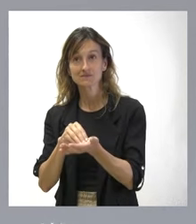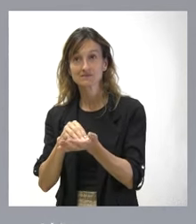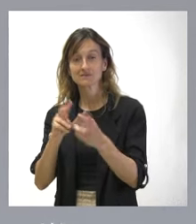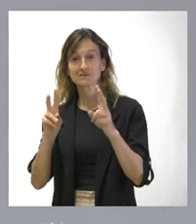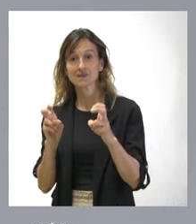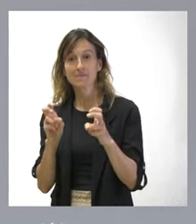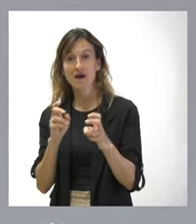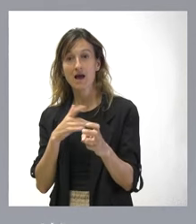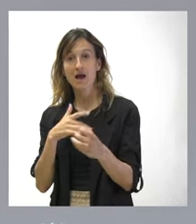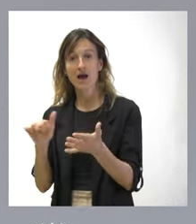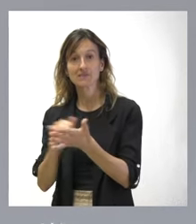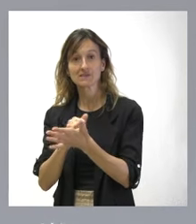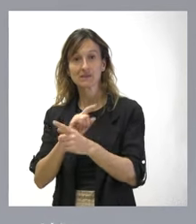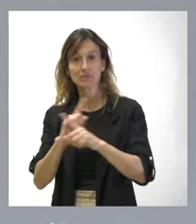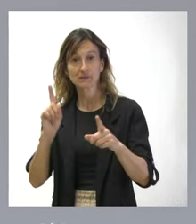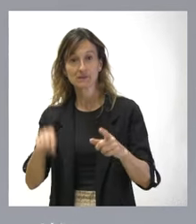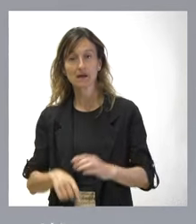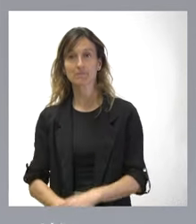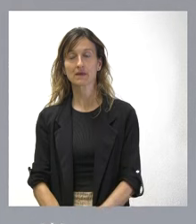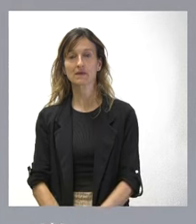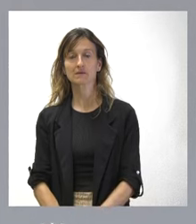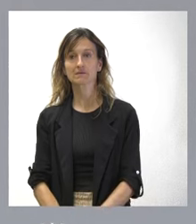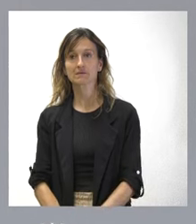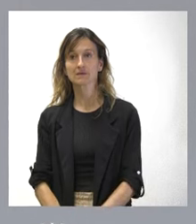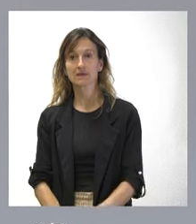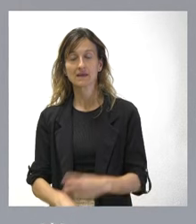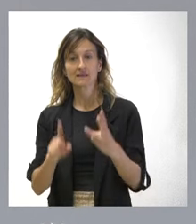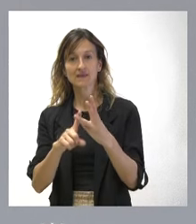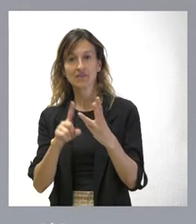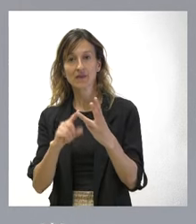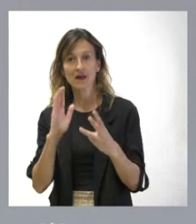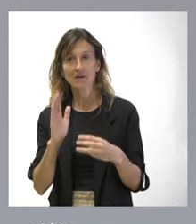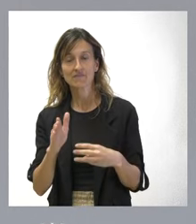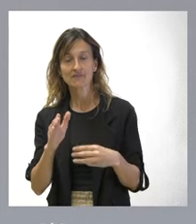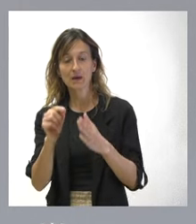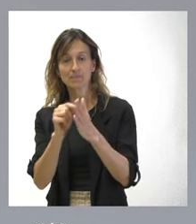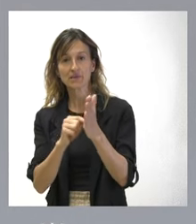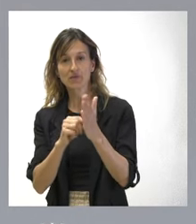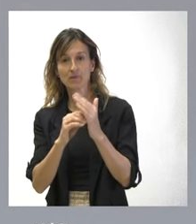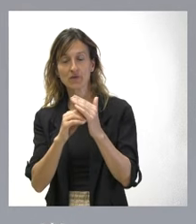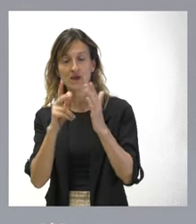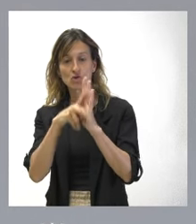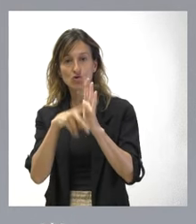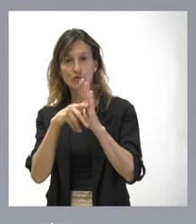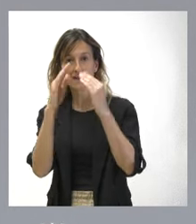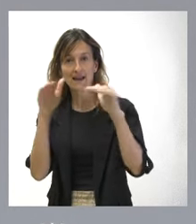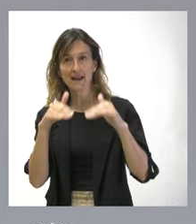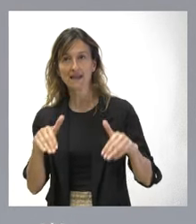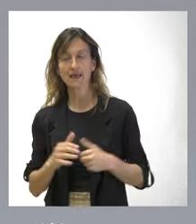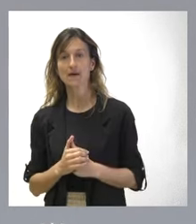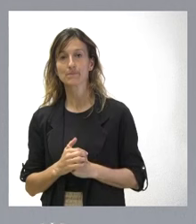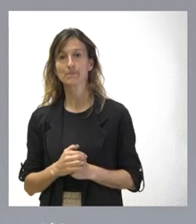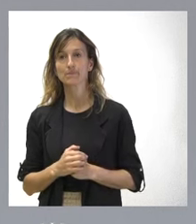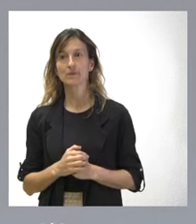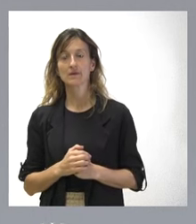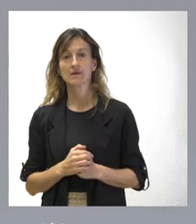prohibirá la amnistía. Tercera vulneración, el principio de jerarquía normativa. En definitiva, se está